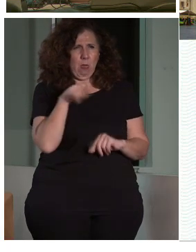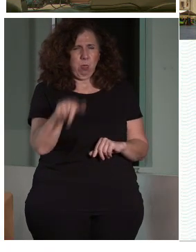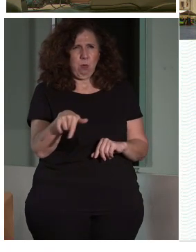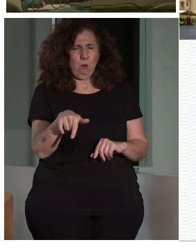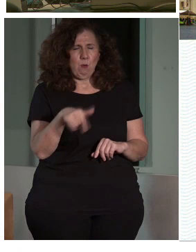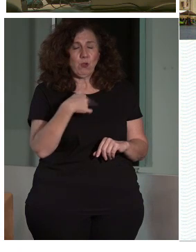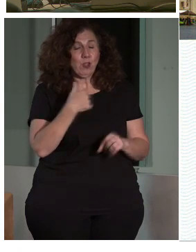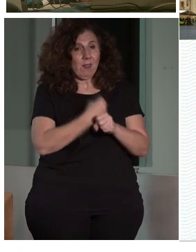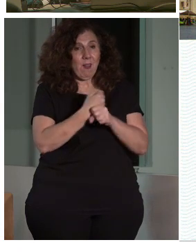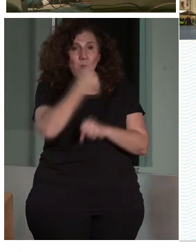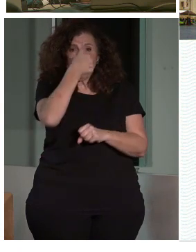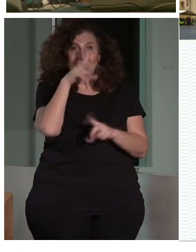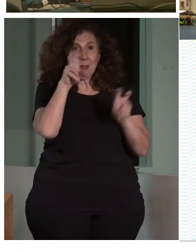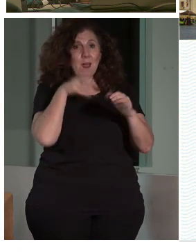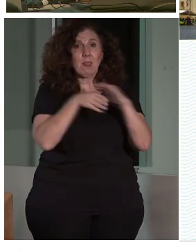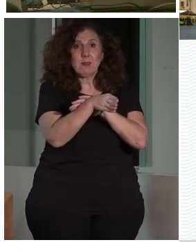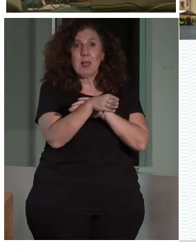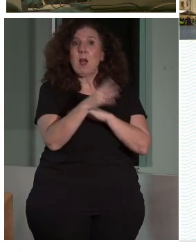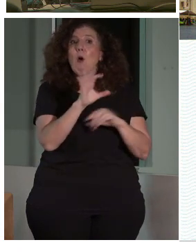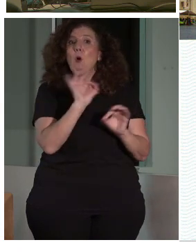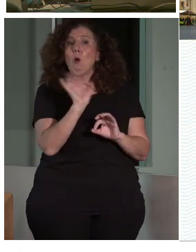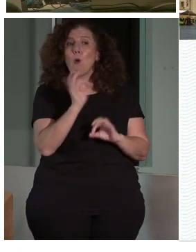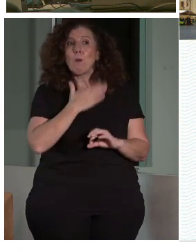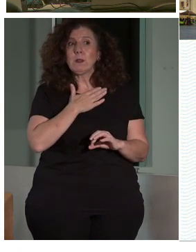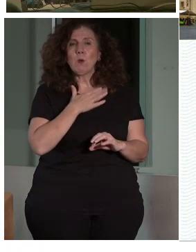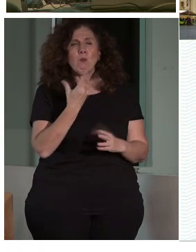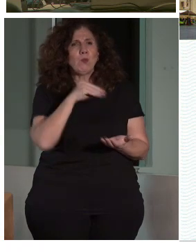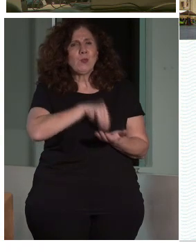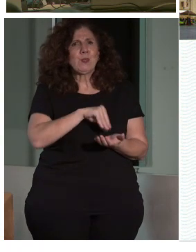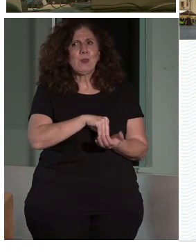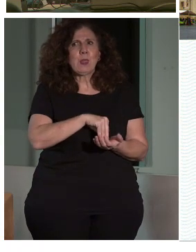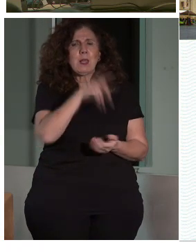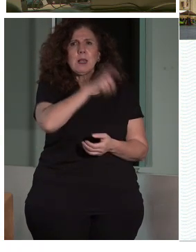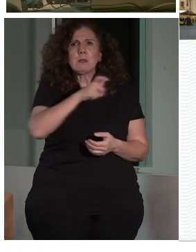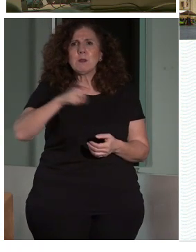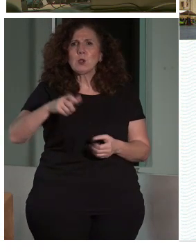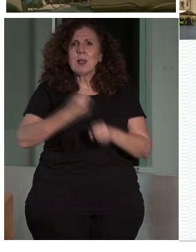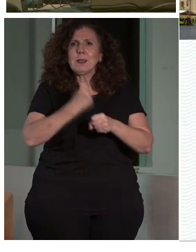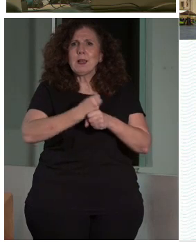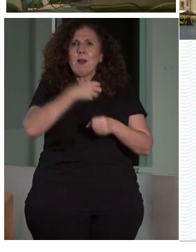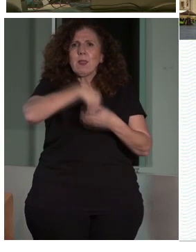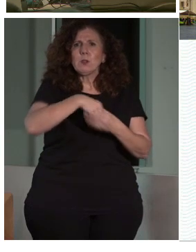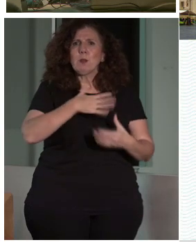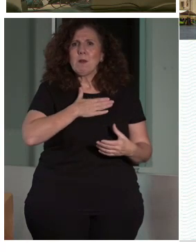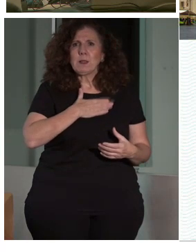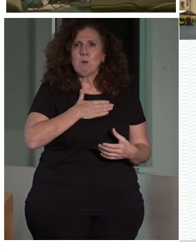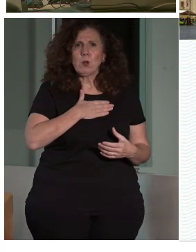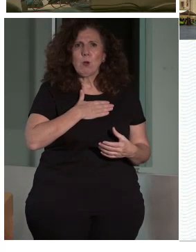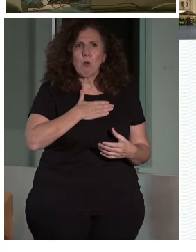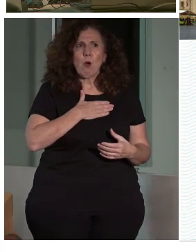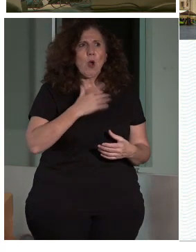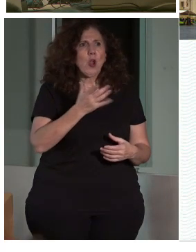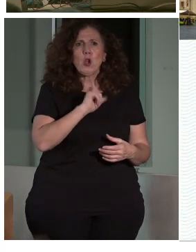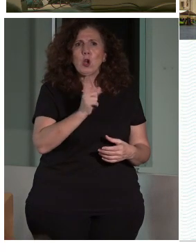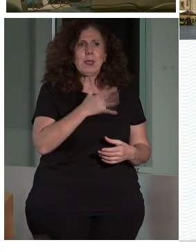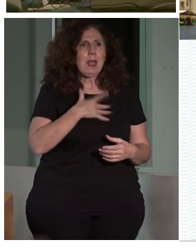que en patrimonio, el rechazo que hemos recibido muchas veces por parte de las personas que trabajan en patrimonio es por actuaciones de este tipo.